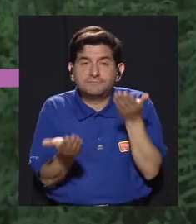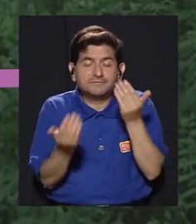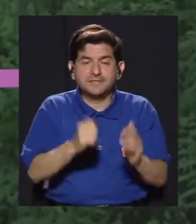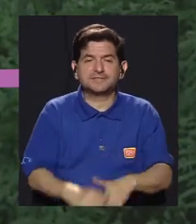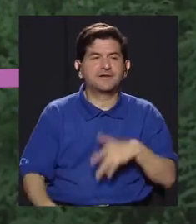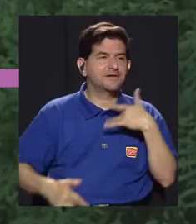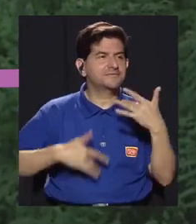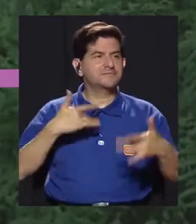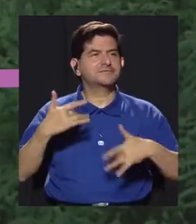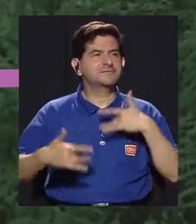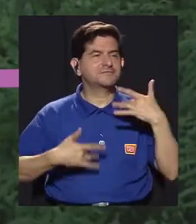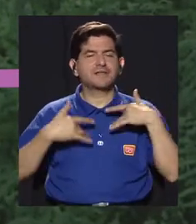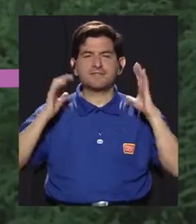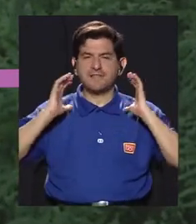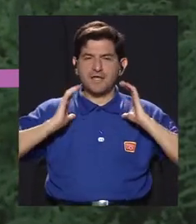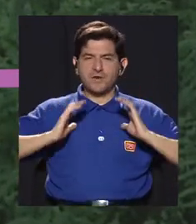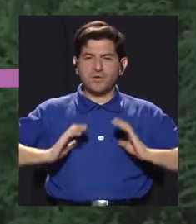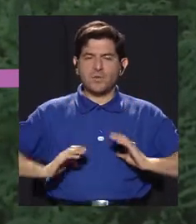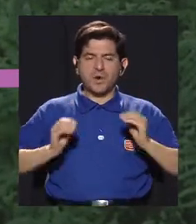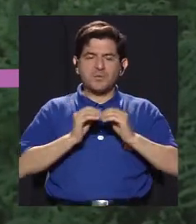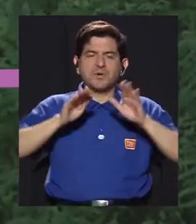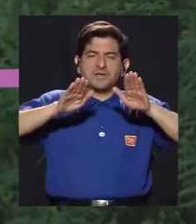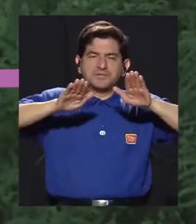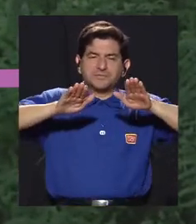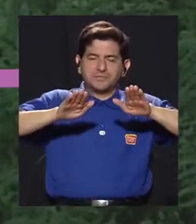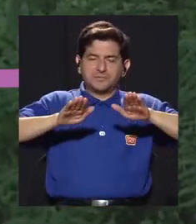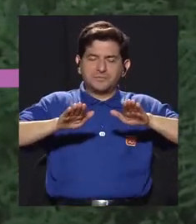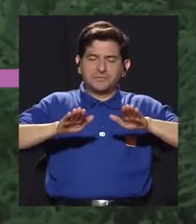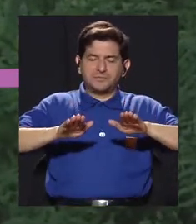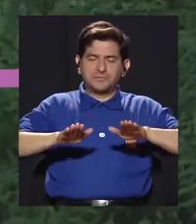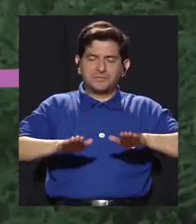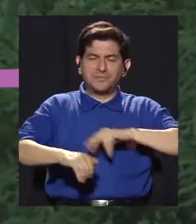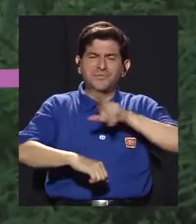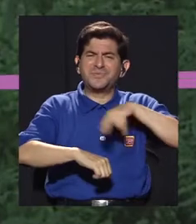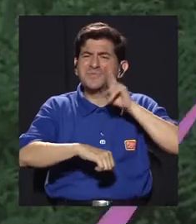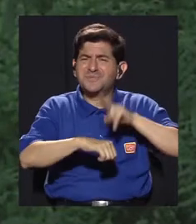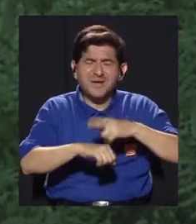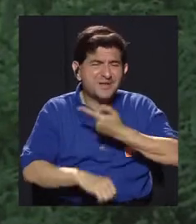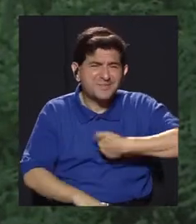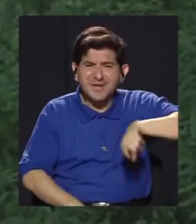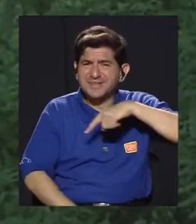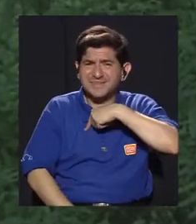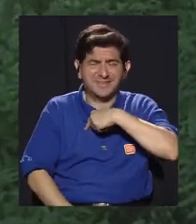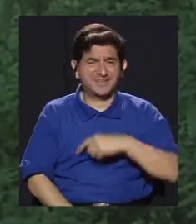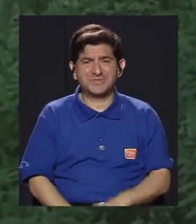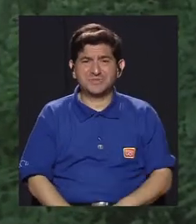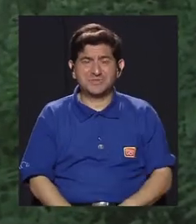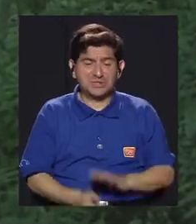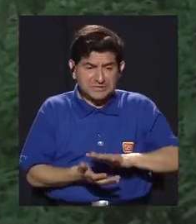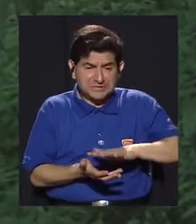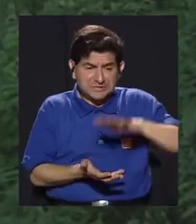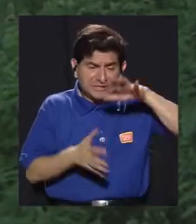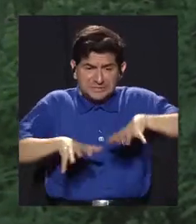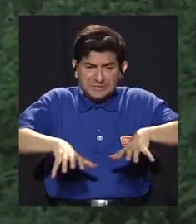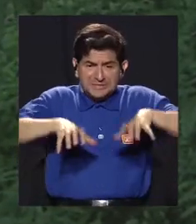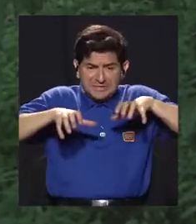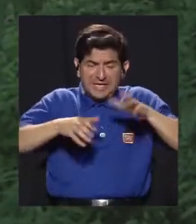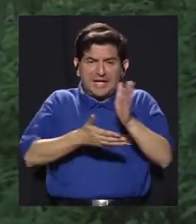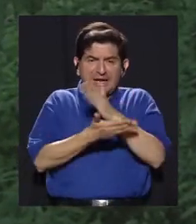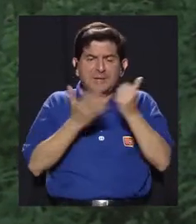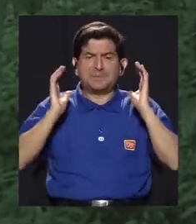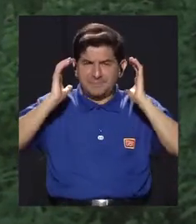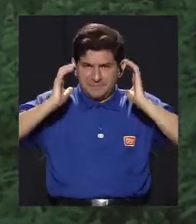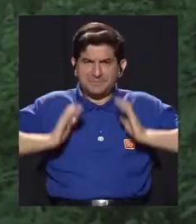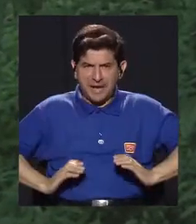es sentirse, sentir un cuerpo que está mucho más relajado. Normalmente nosotros, ¿verdad? Tendemos a acumular tensión